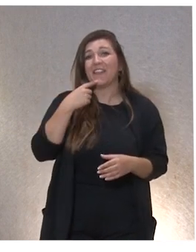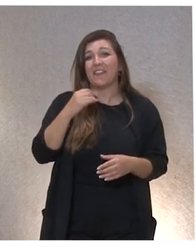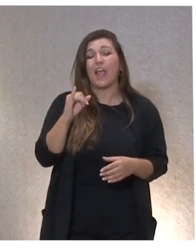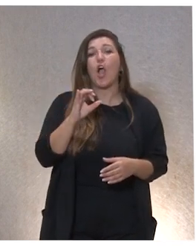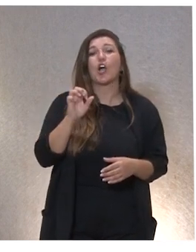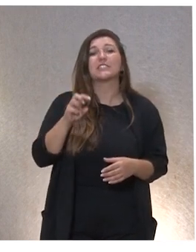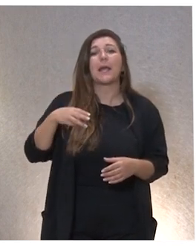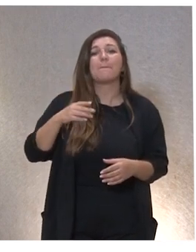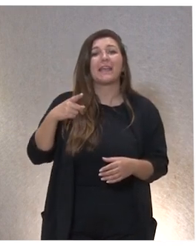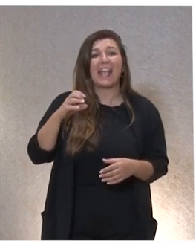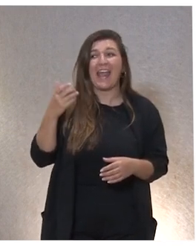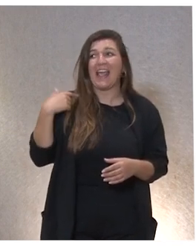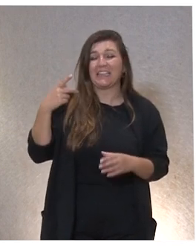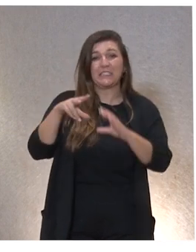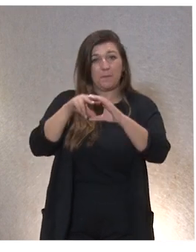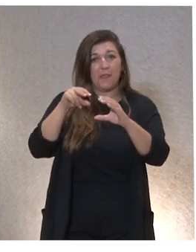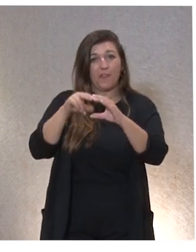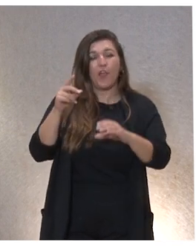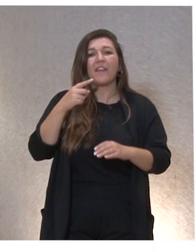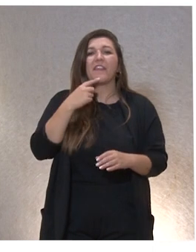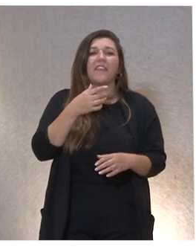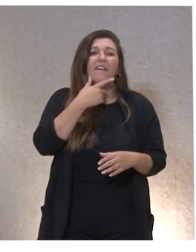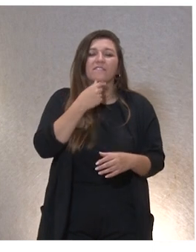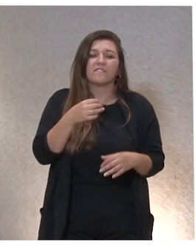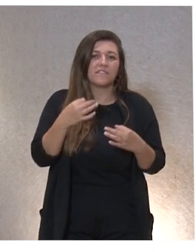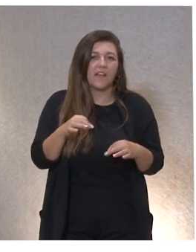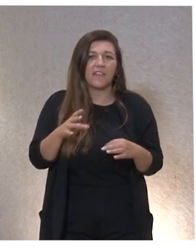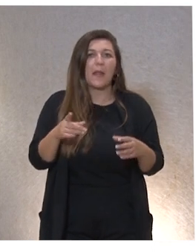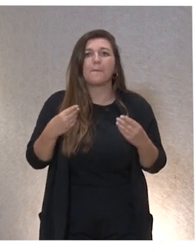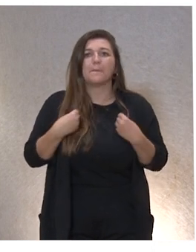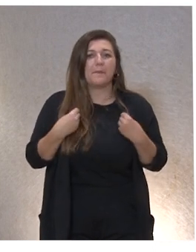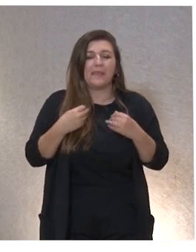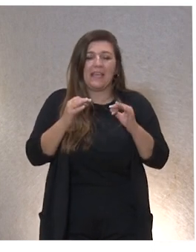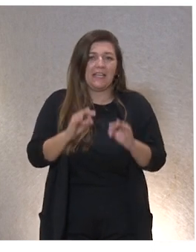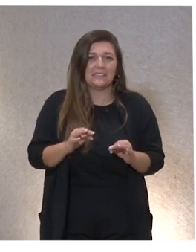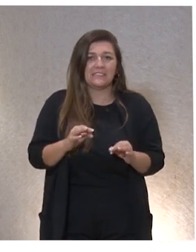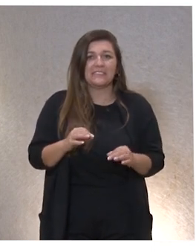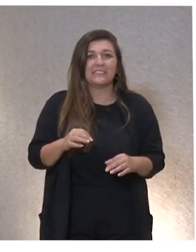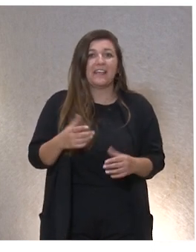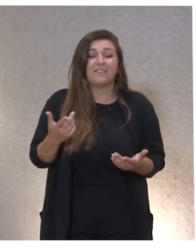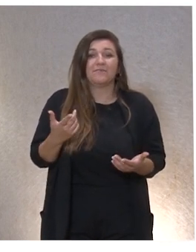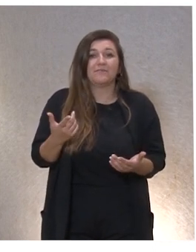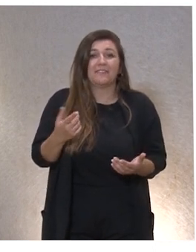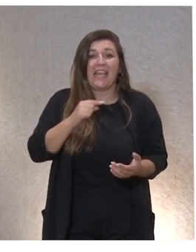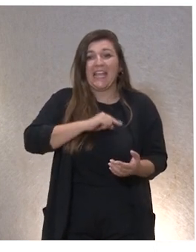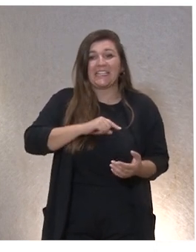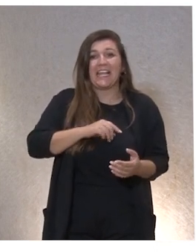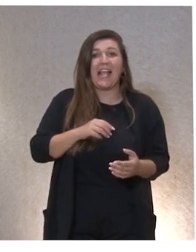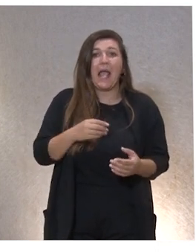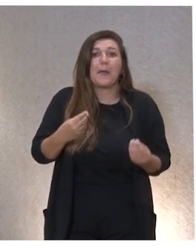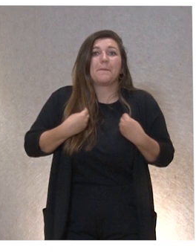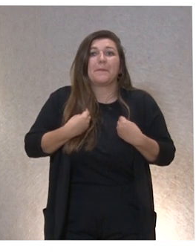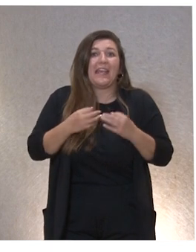Miguel Fernández Dolce en el vídeo que es muy sencillo que es vivir ¿no? que la ética es vivir que es hacer una vida